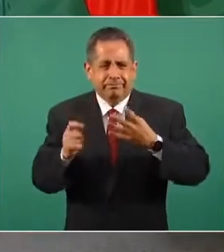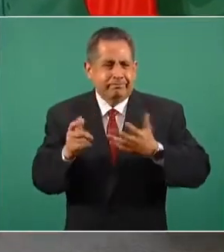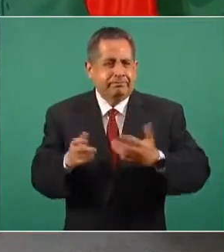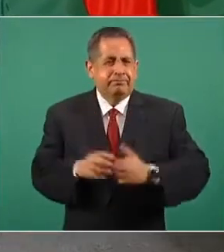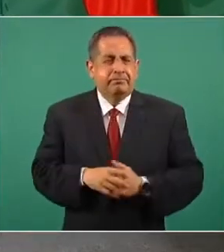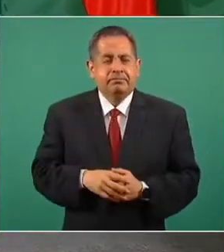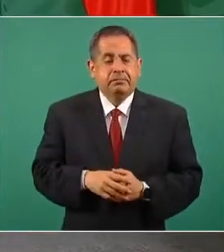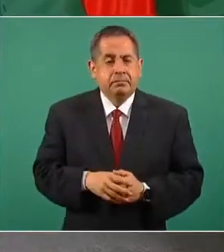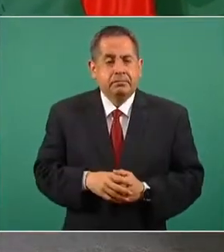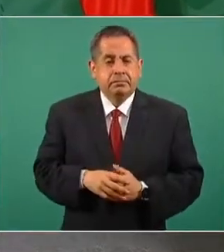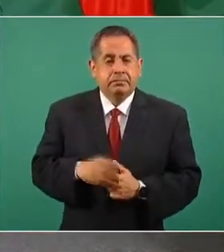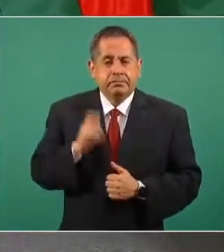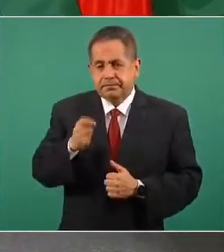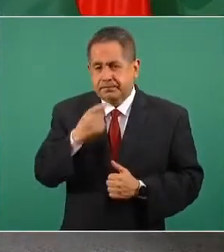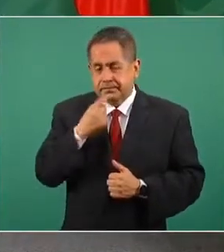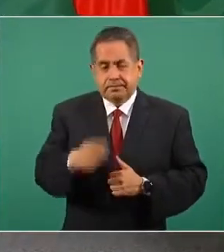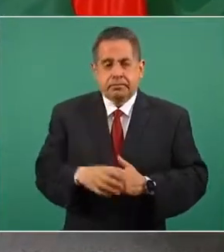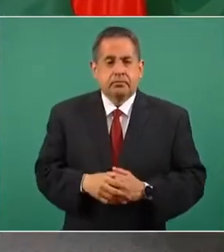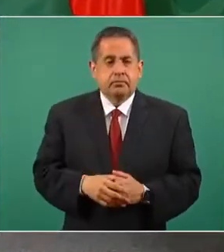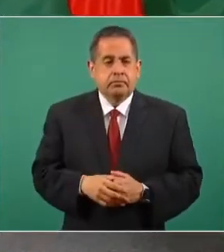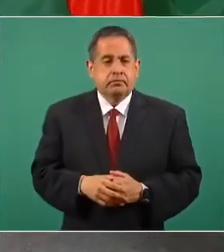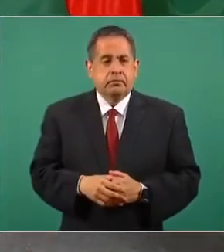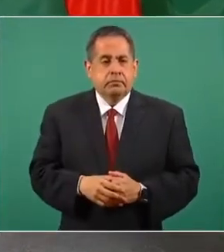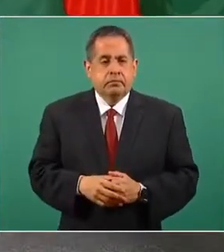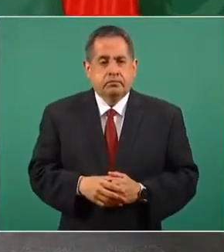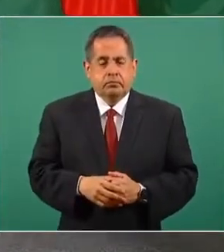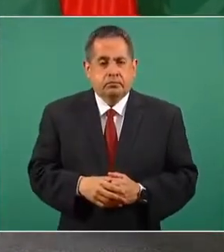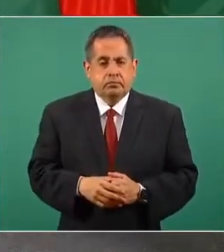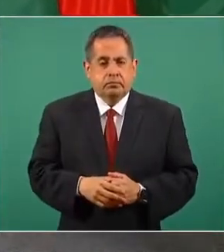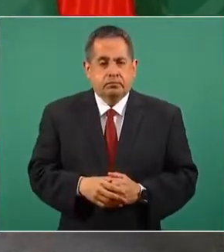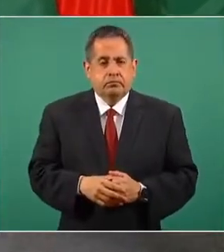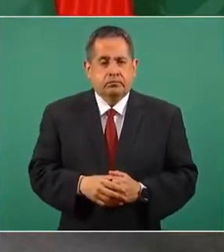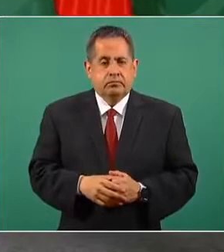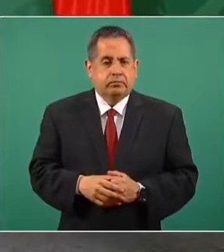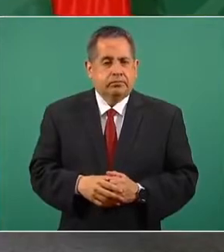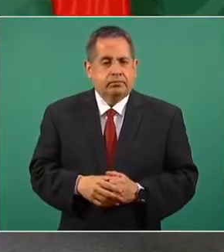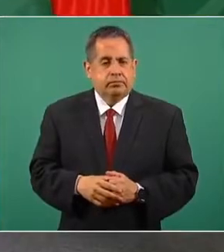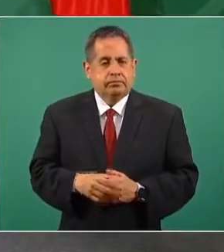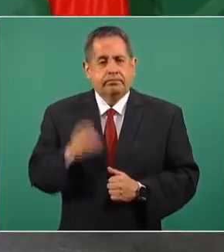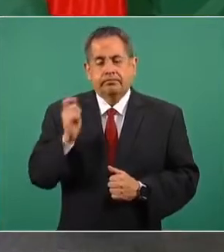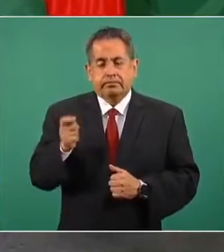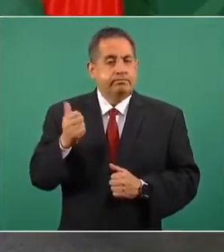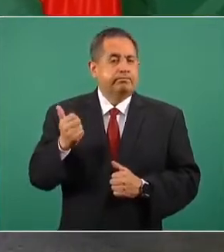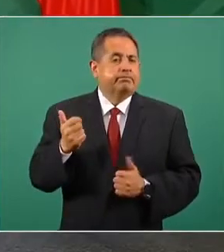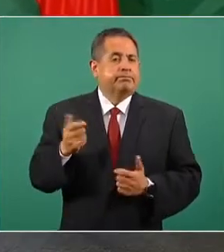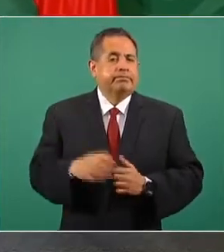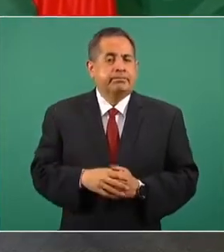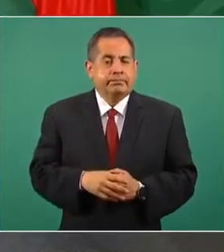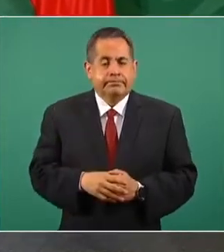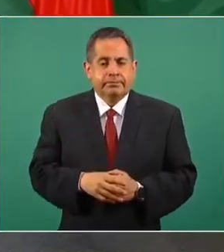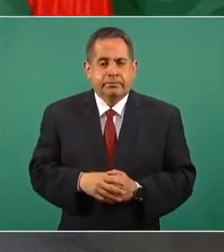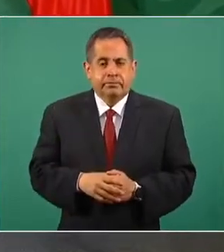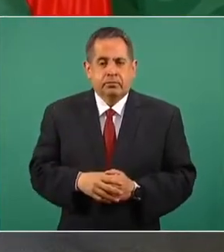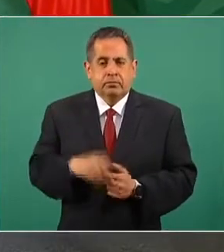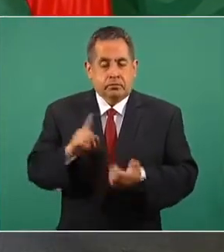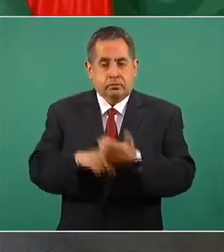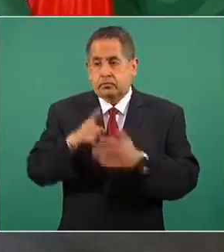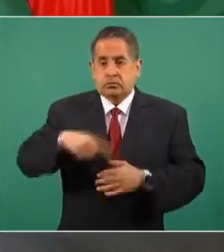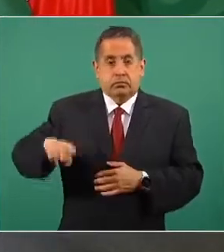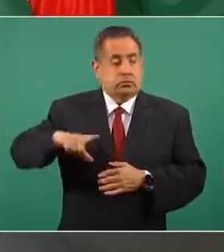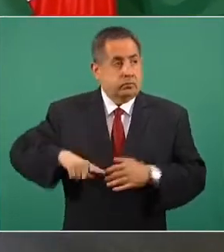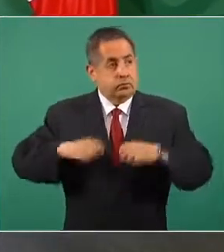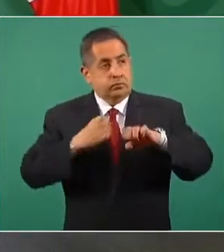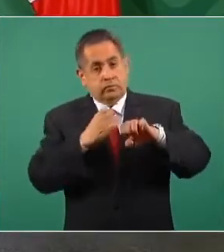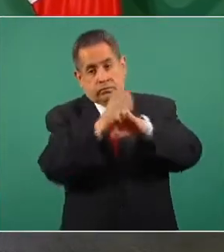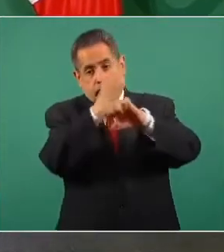del acuerdo después de los considerandos, es que los gobiernos de las entidades